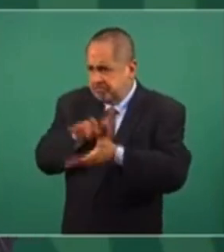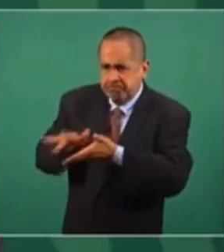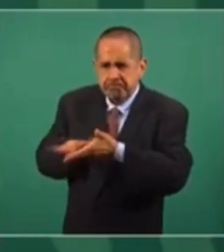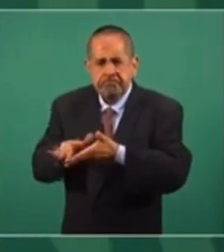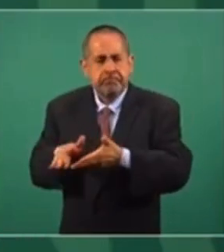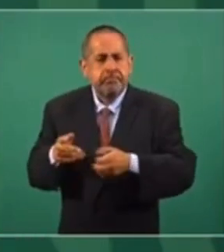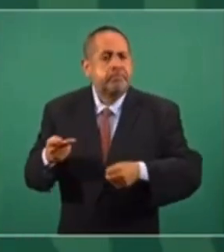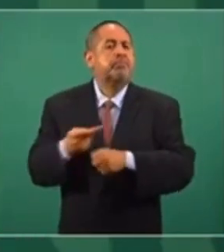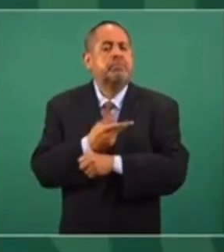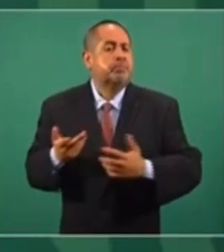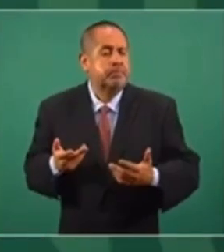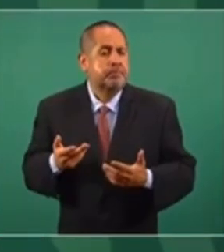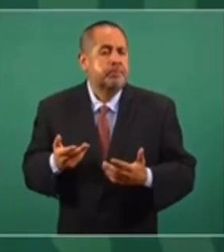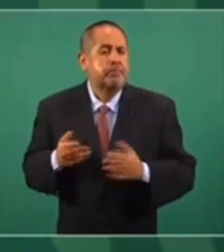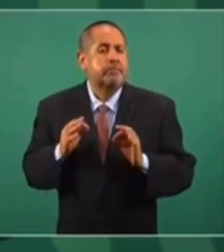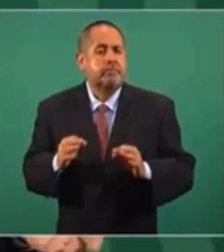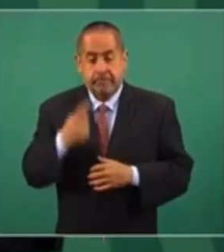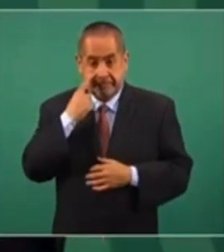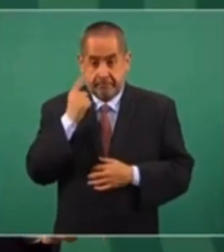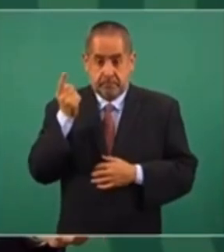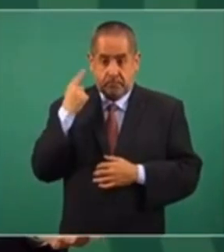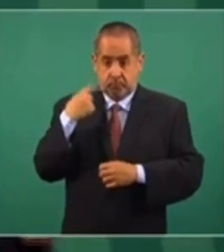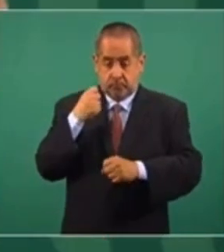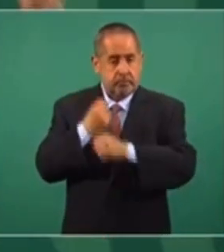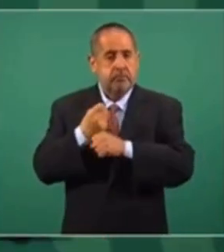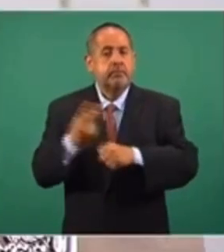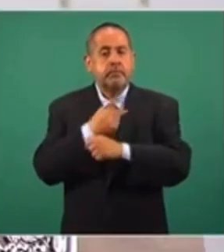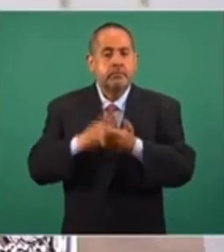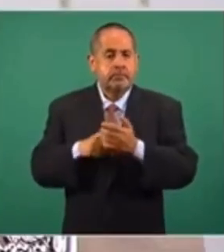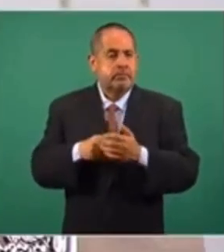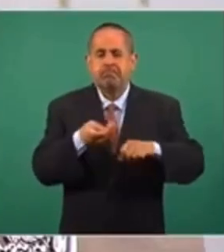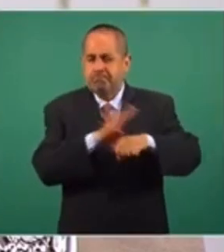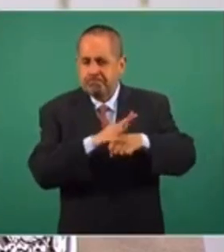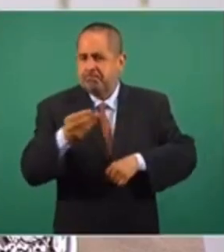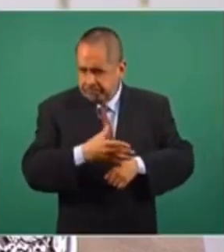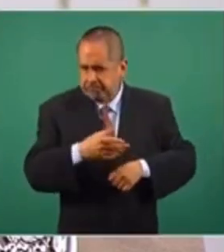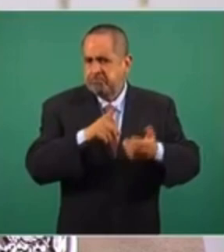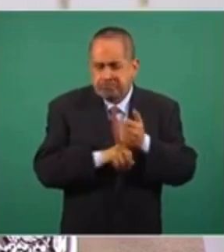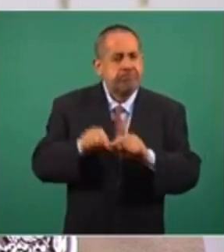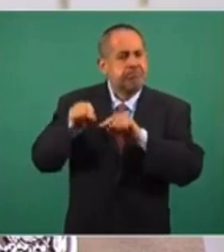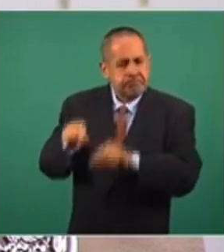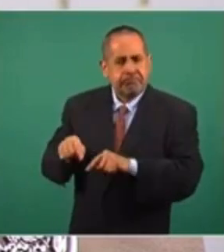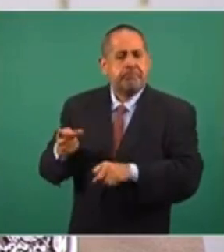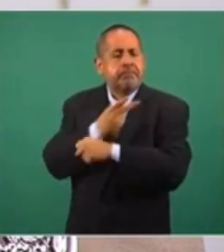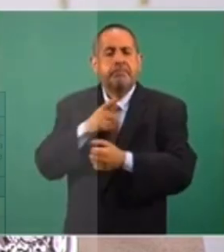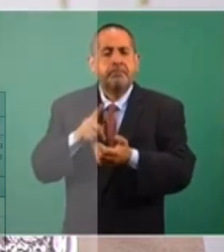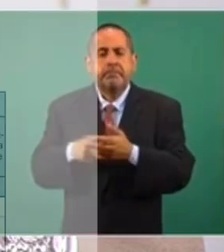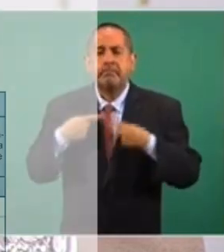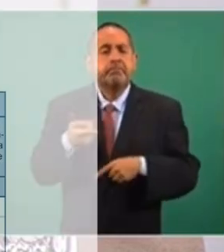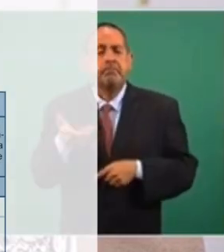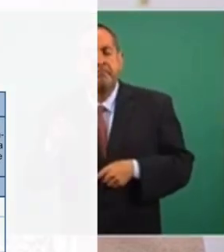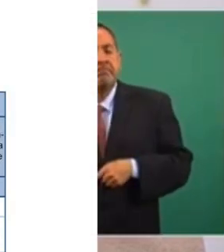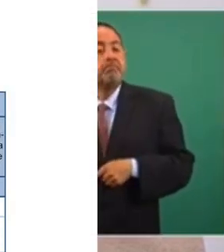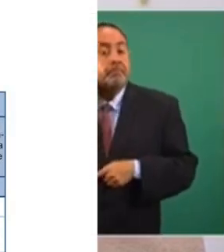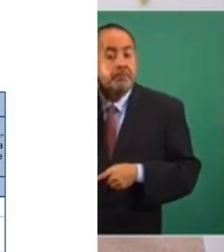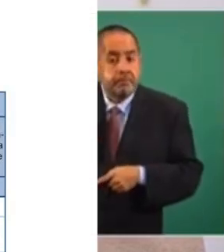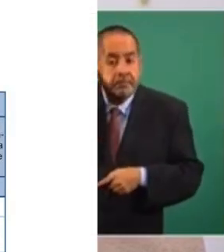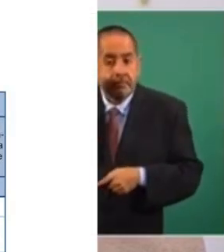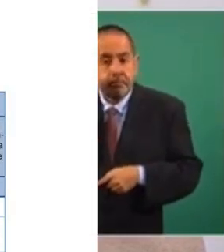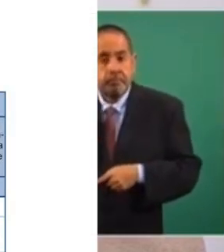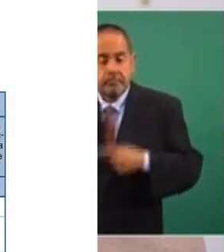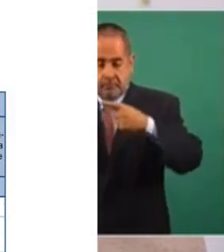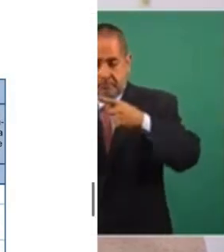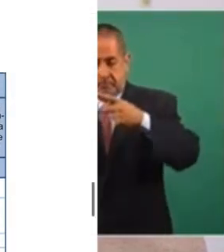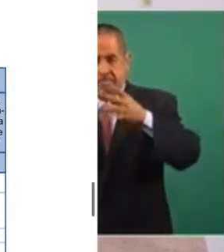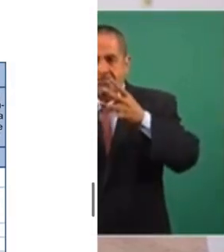¿Cuál es el resultado? El año pasado, aún con la pandemia, aún con la pérdida de empleos, Tabasco estuvo